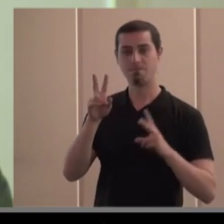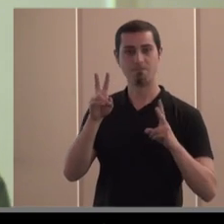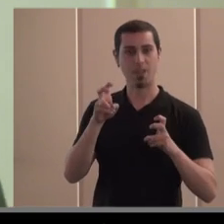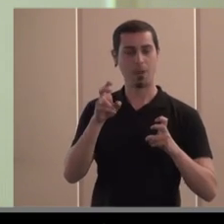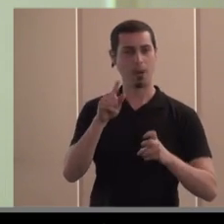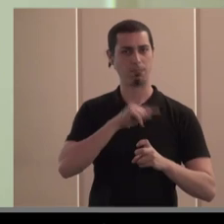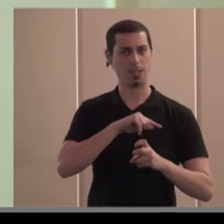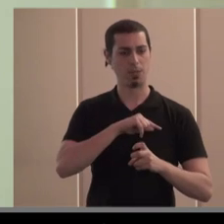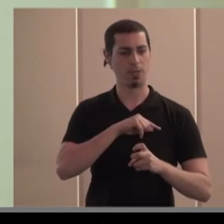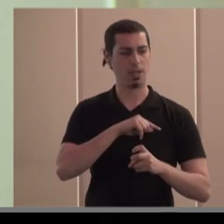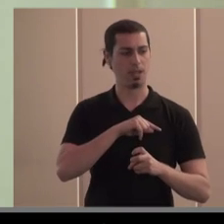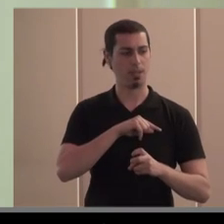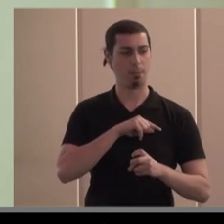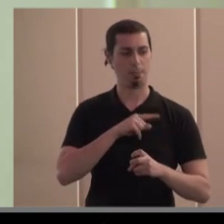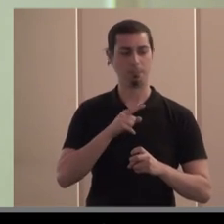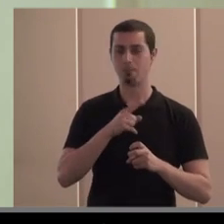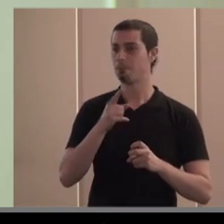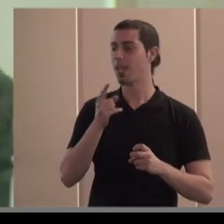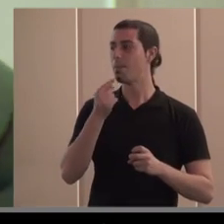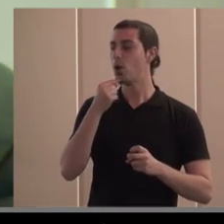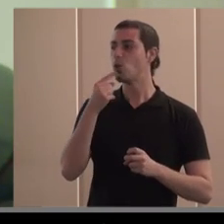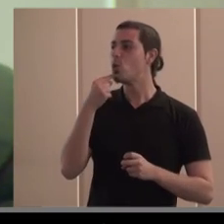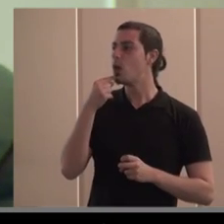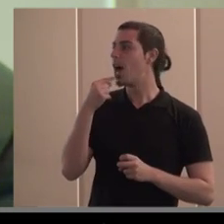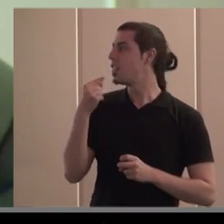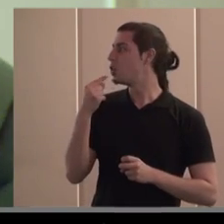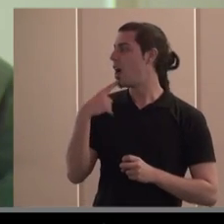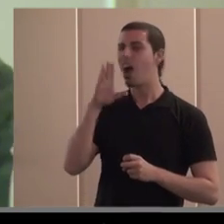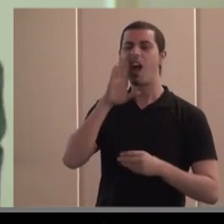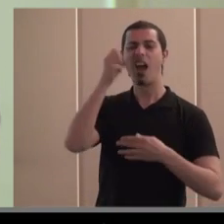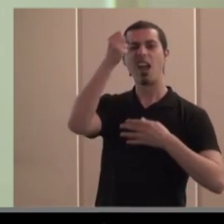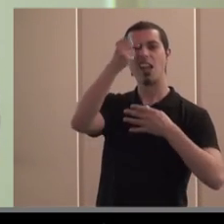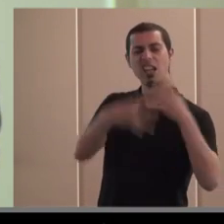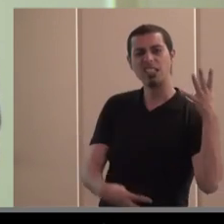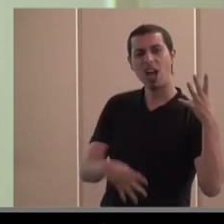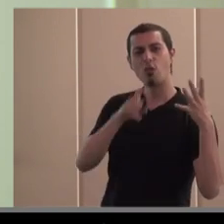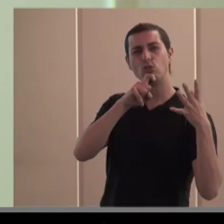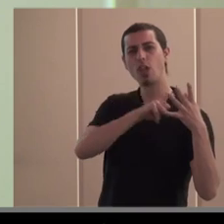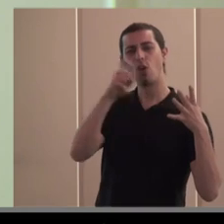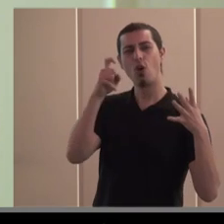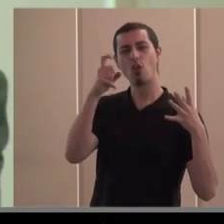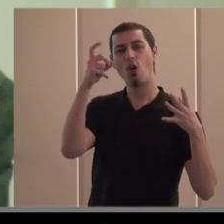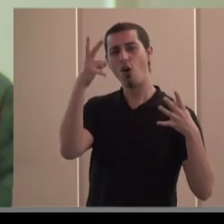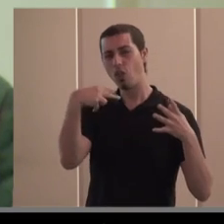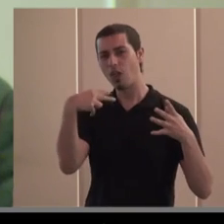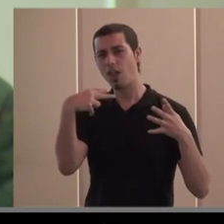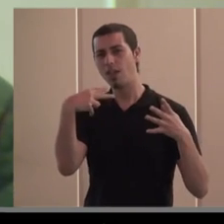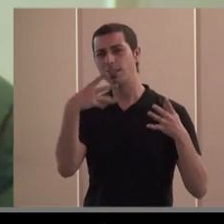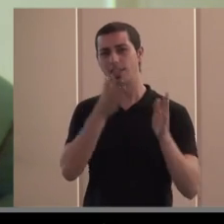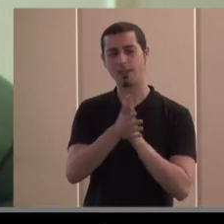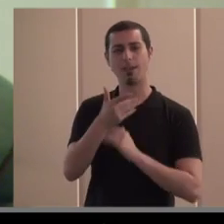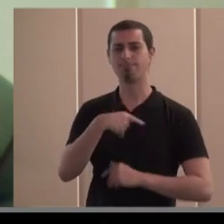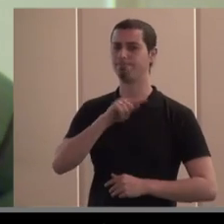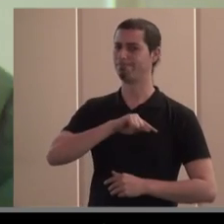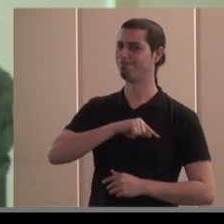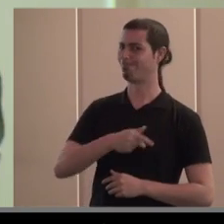da una sensación de pastro pero me has puesto en la misma lista que Fundación 11 y eso siempre es un motivo de